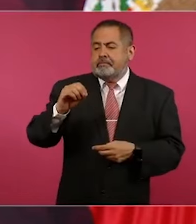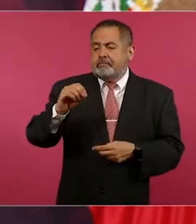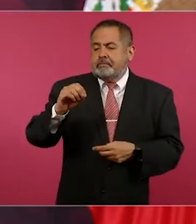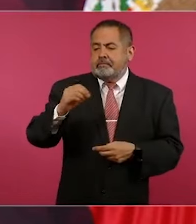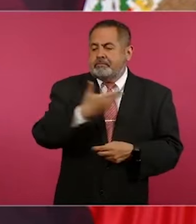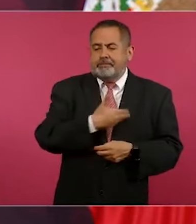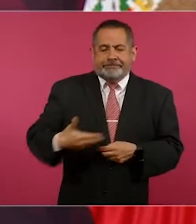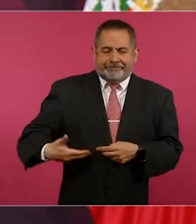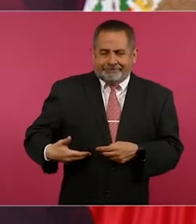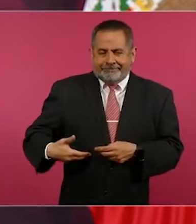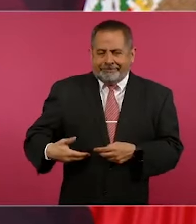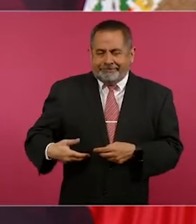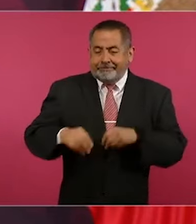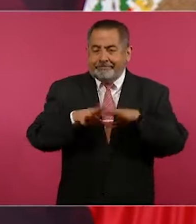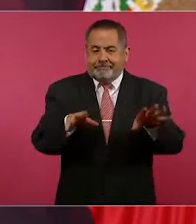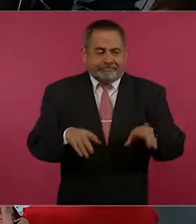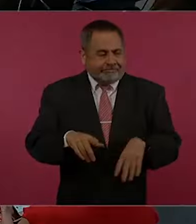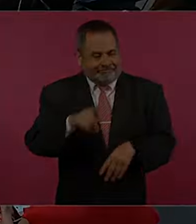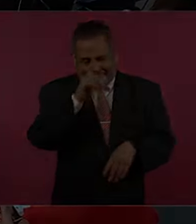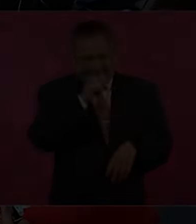nada.